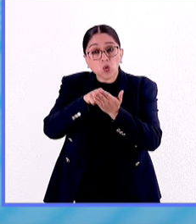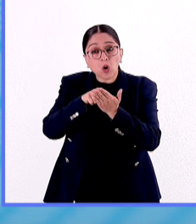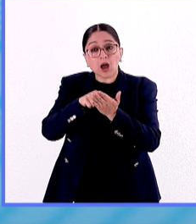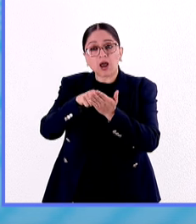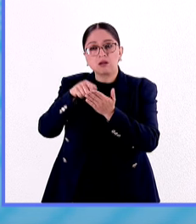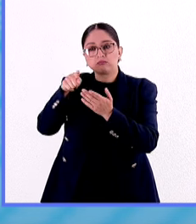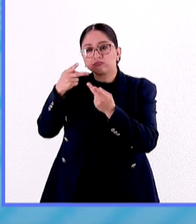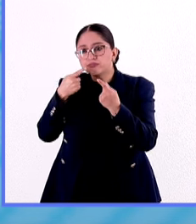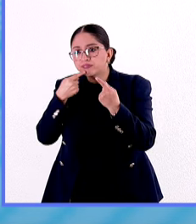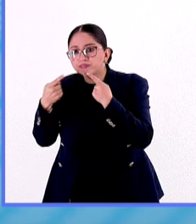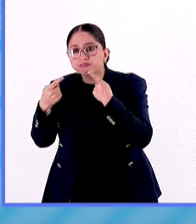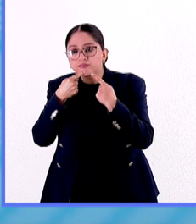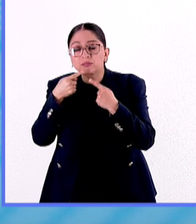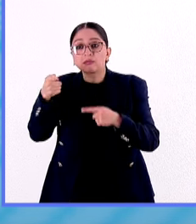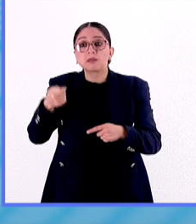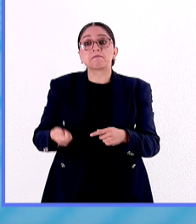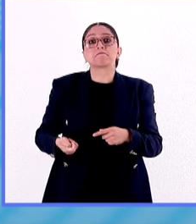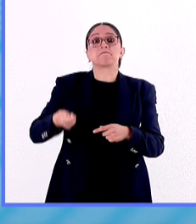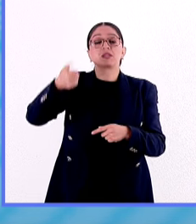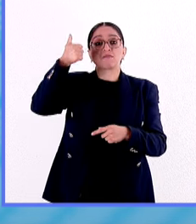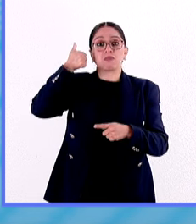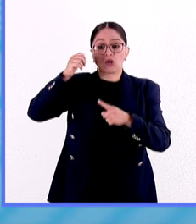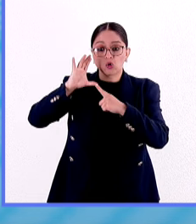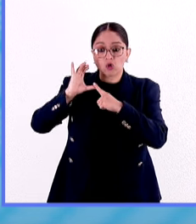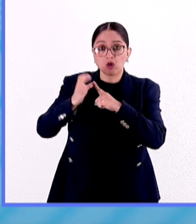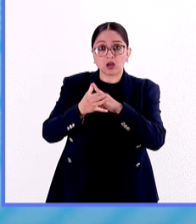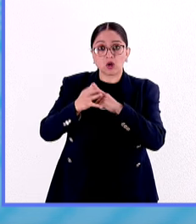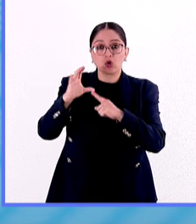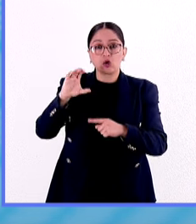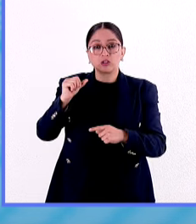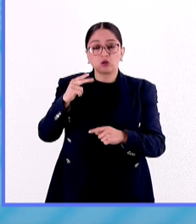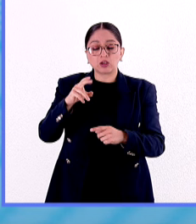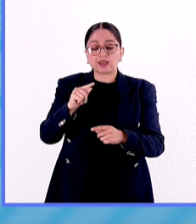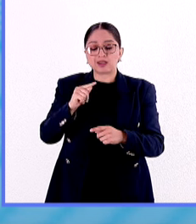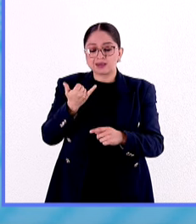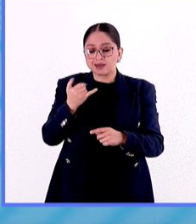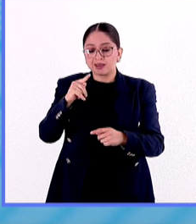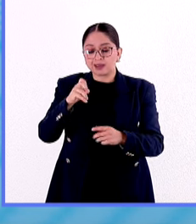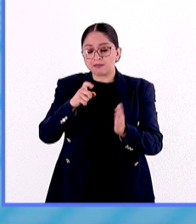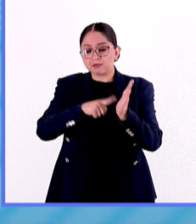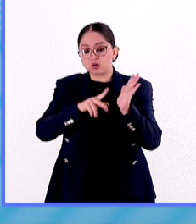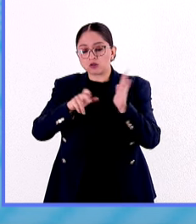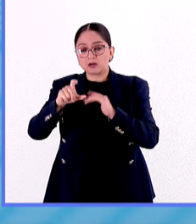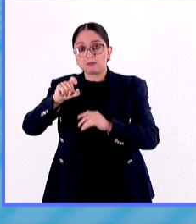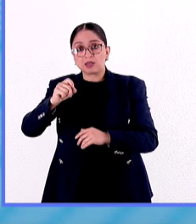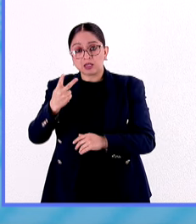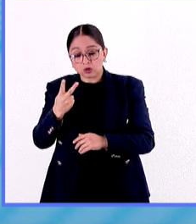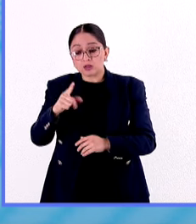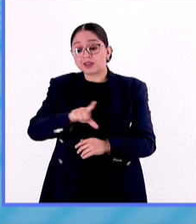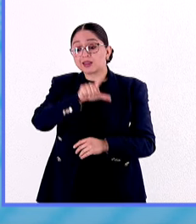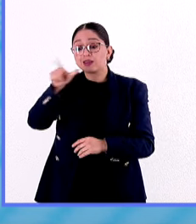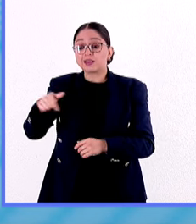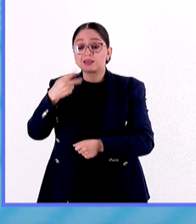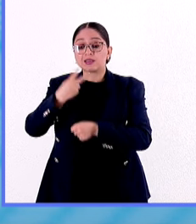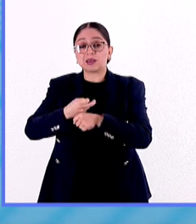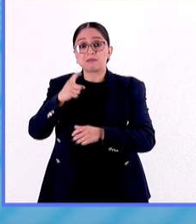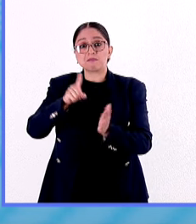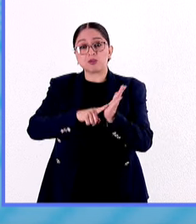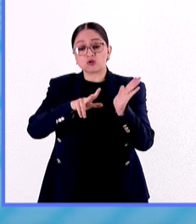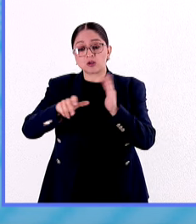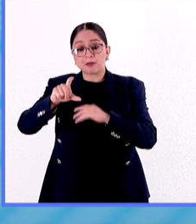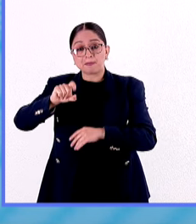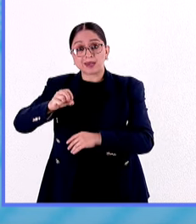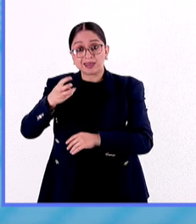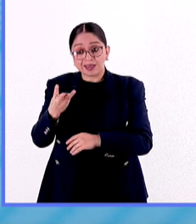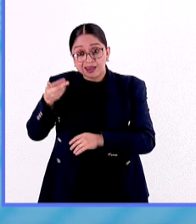Se instaló ahí el primer congreso constituyente en 1822, el segundo en 1823, que fue el que se puso a